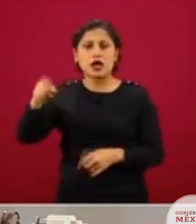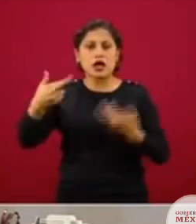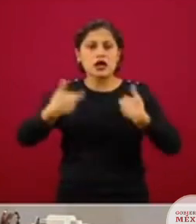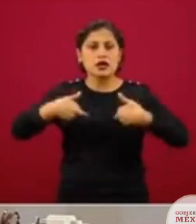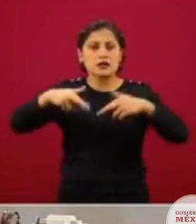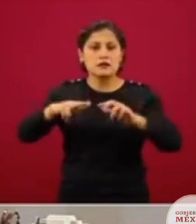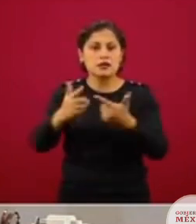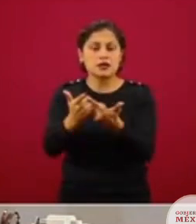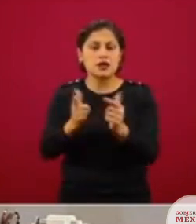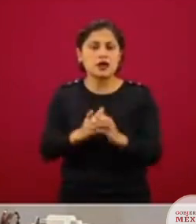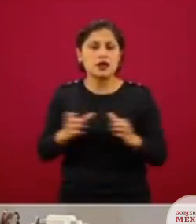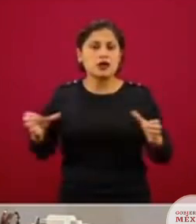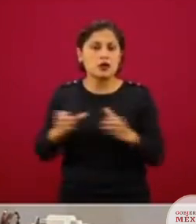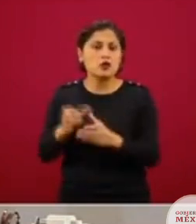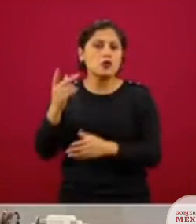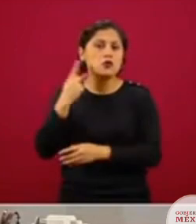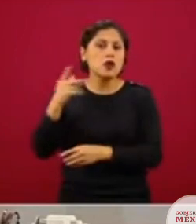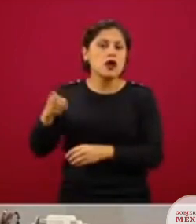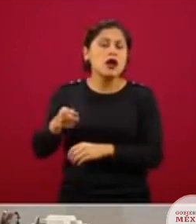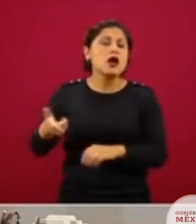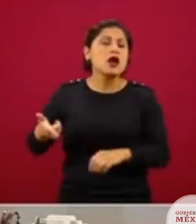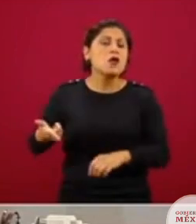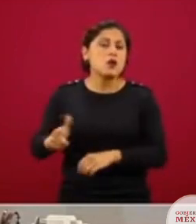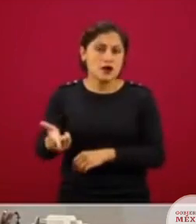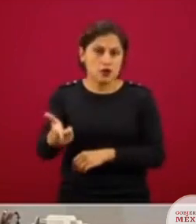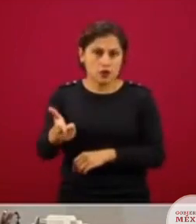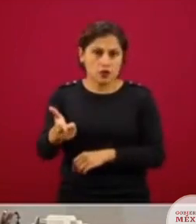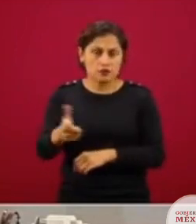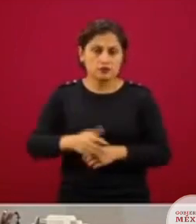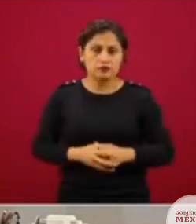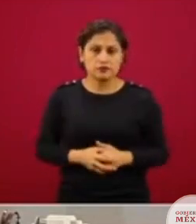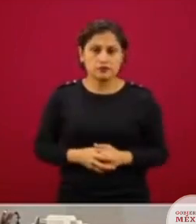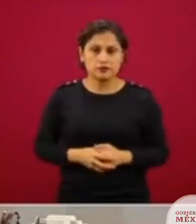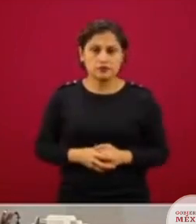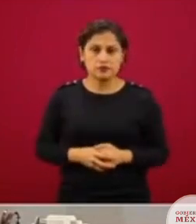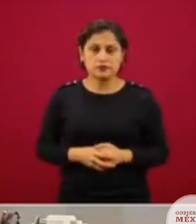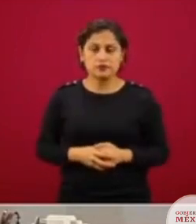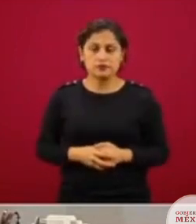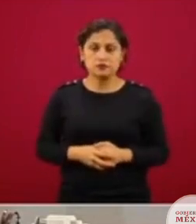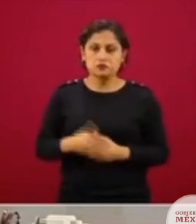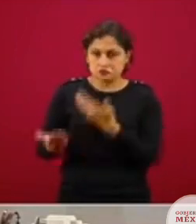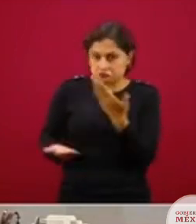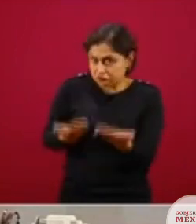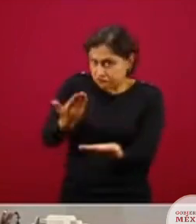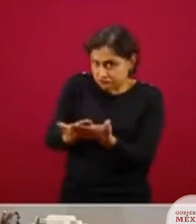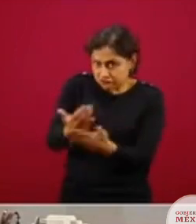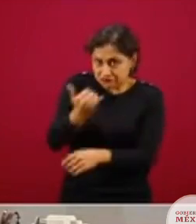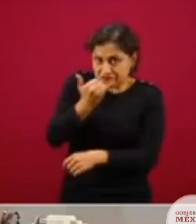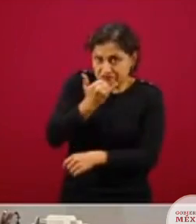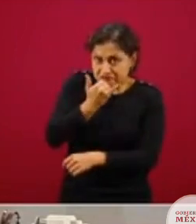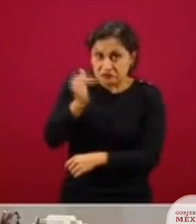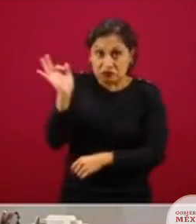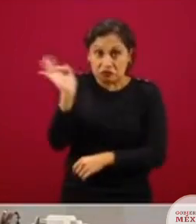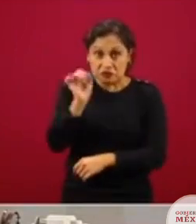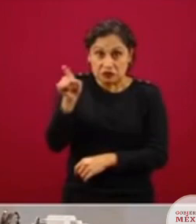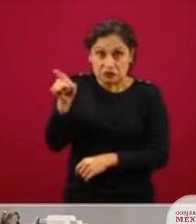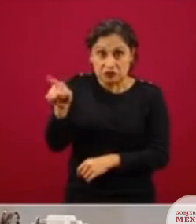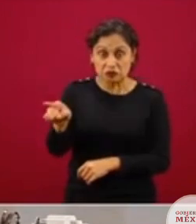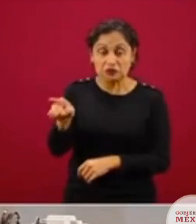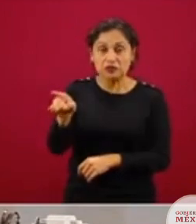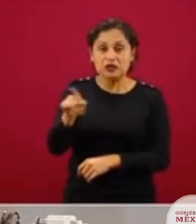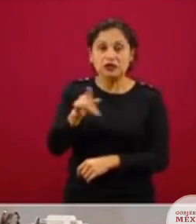proporcional por Guanajuato del Partido de Acción Nacional. Le pido una disculpa, senadora, si le ofendí.